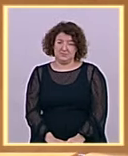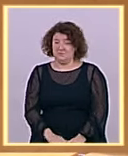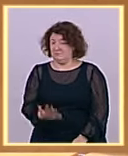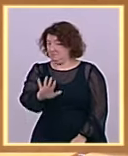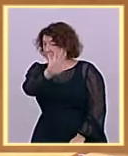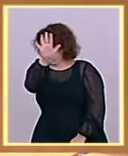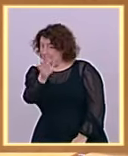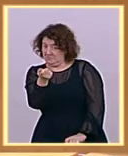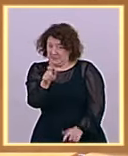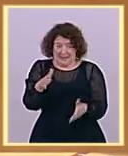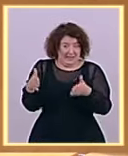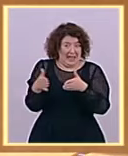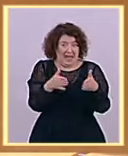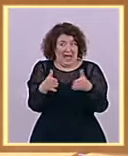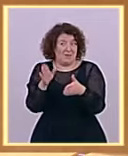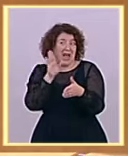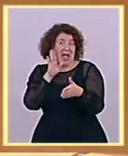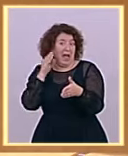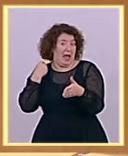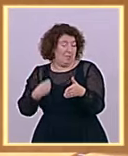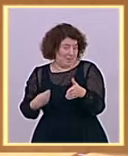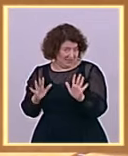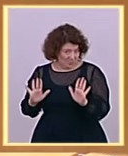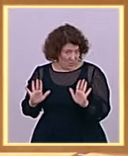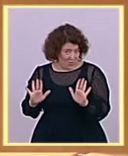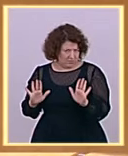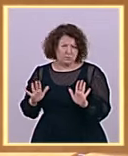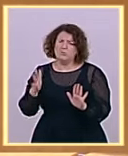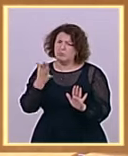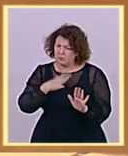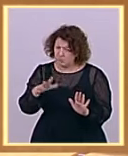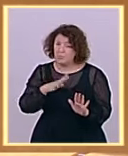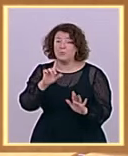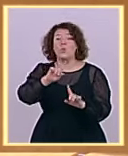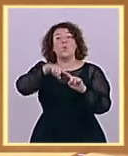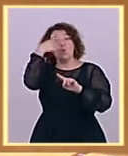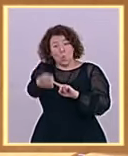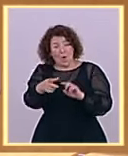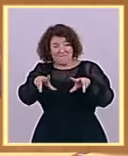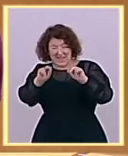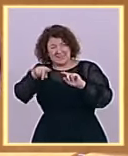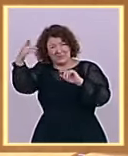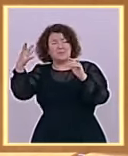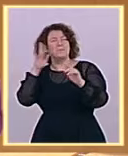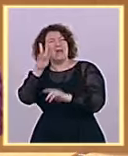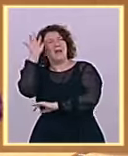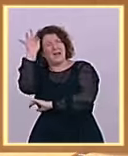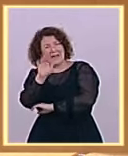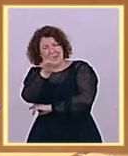le aconsejo que se escuche, después en diferido, porque ha repetido usted aquí, que parece que se ha dado un